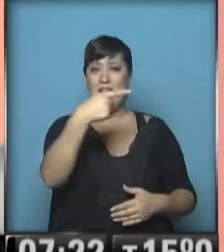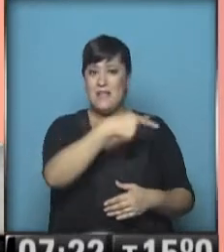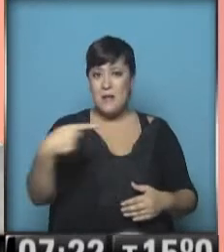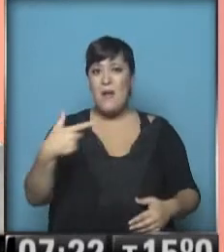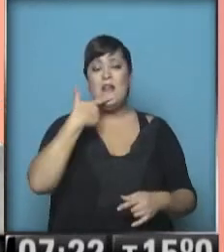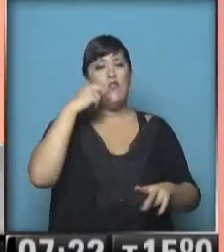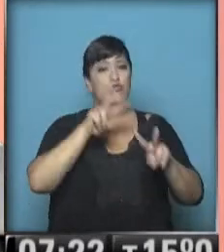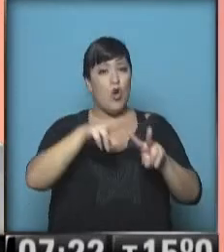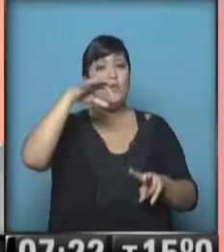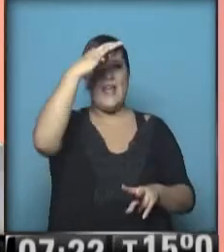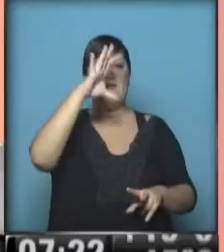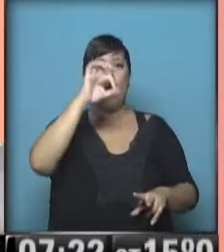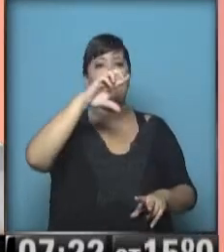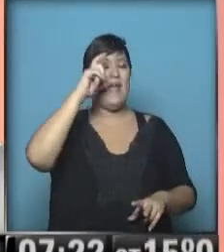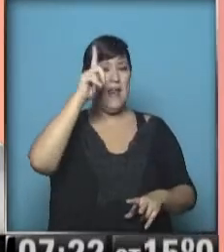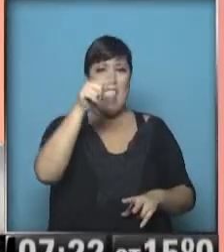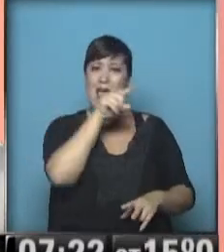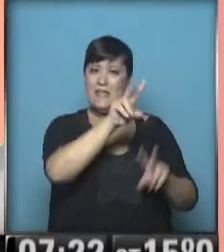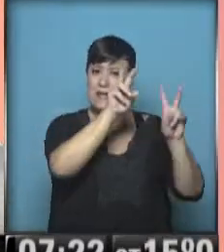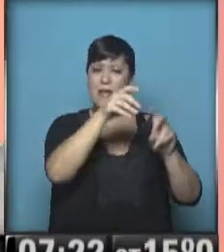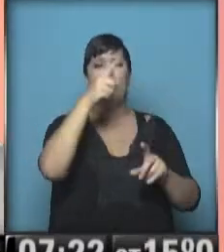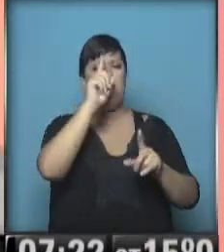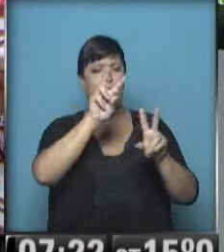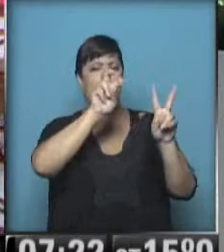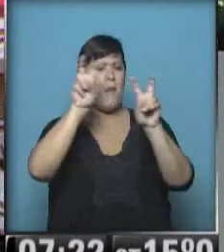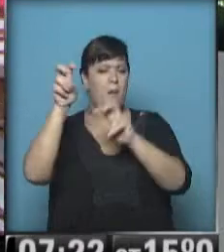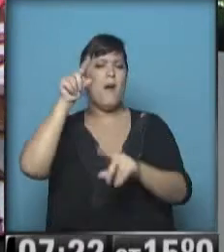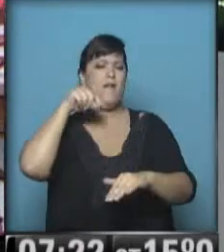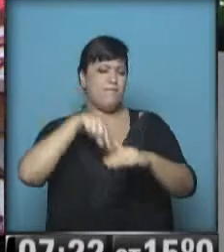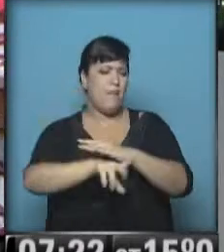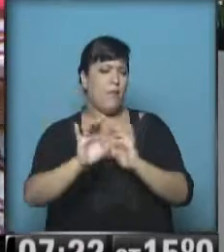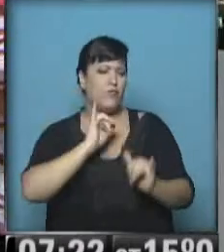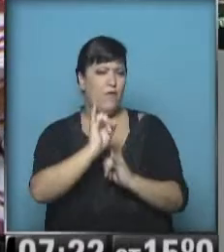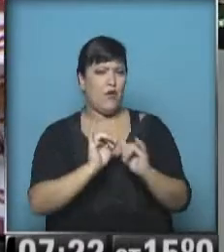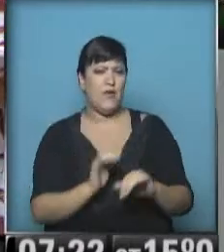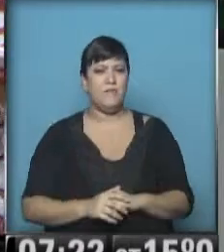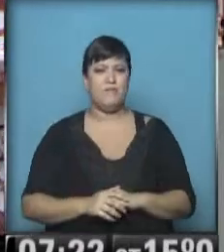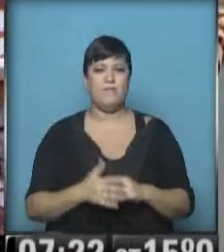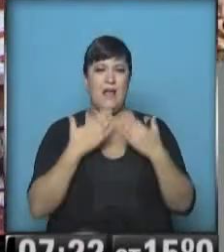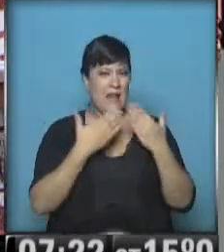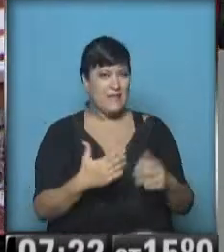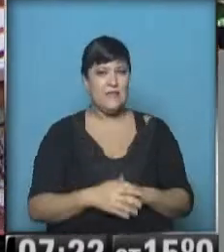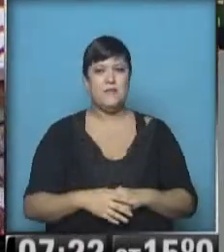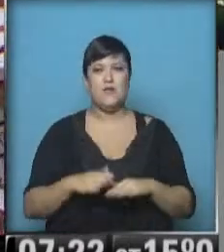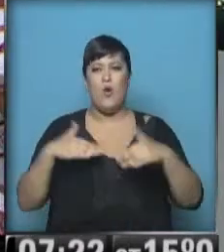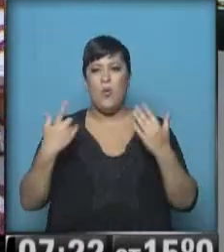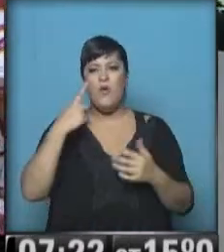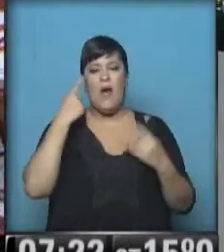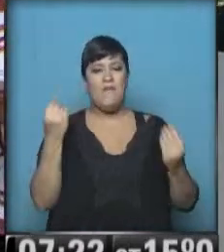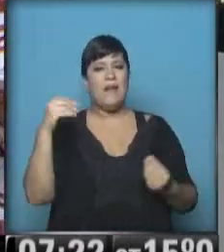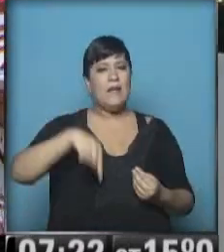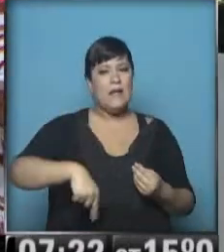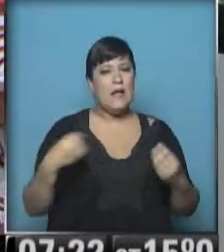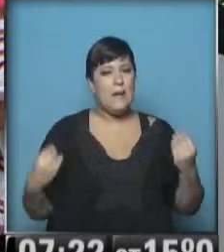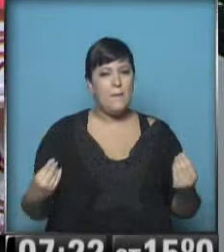en el Teatro Ópera. Y de este y otros temas vamos a hablar esta mañana en Visión 7. Muy bien. Gracias, Alejo. Bueno, a ver, vamos a ver qué